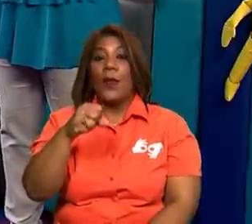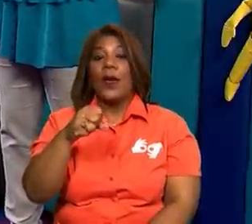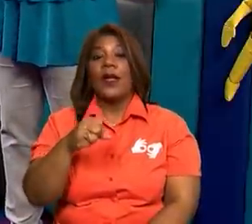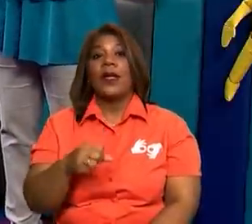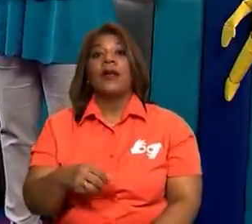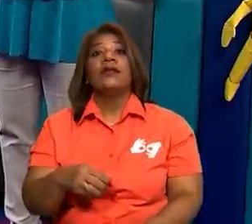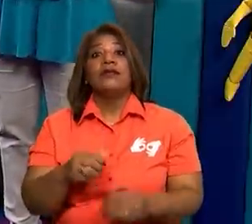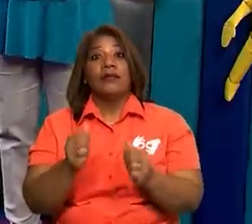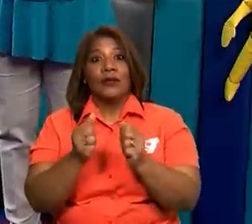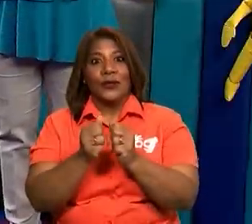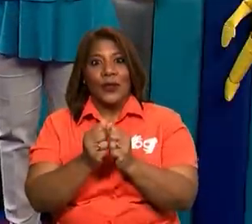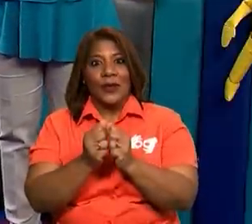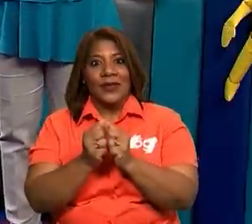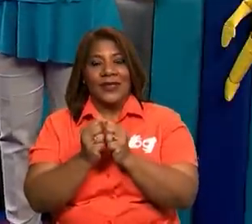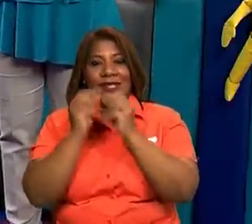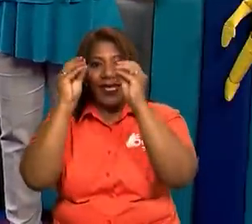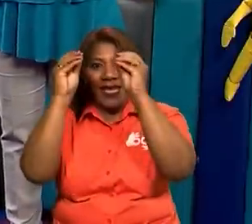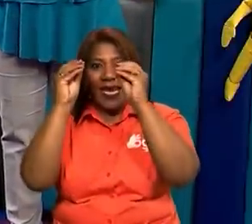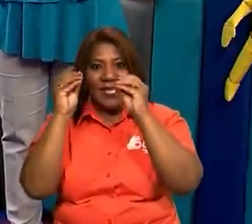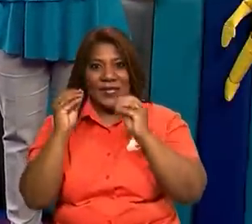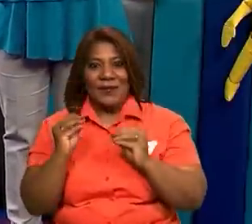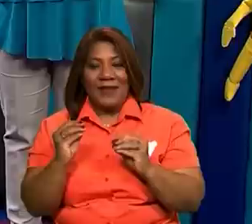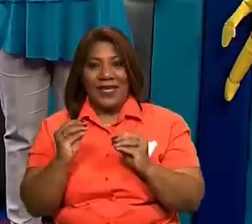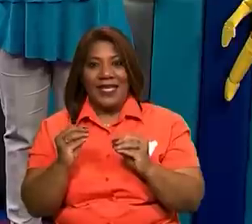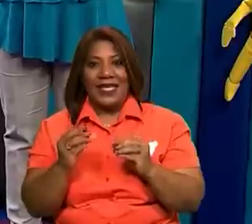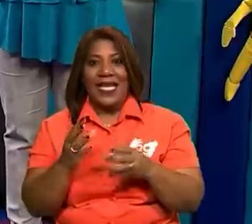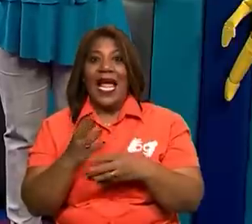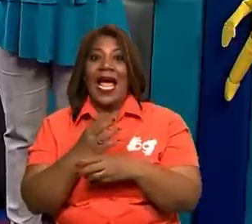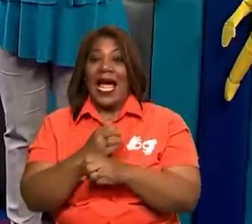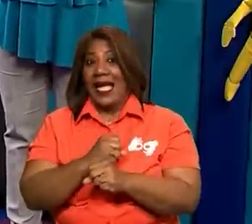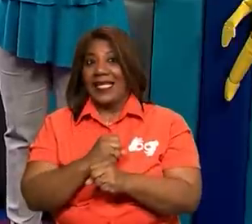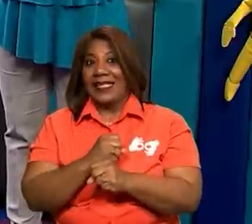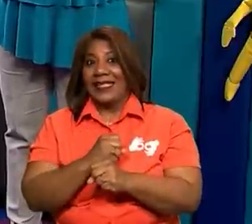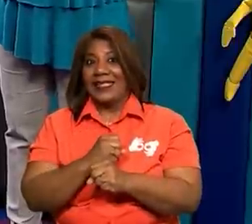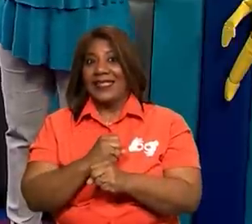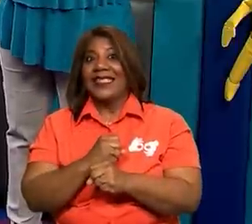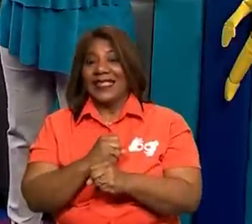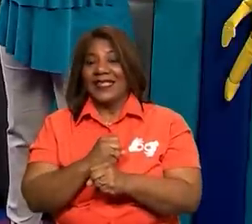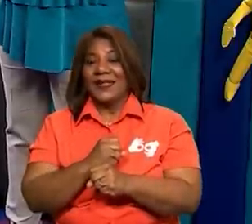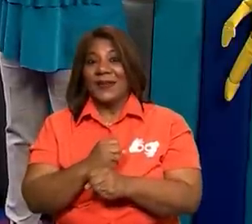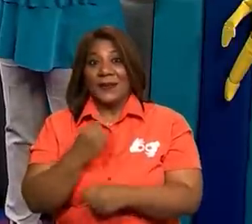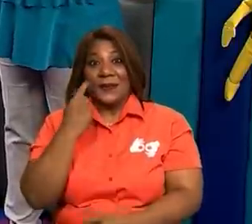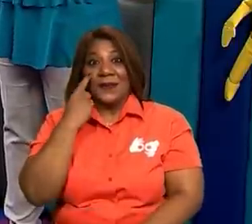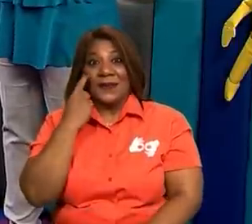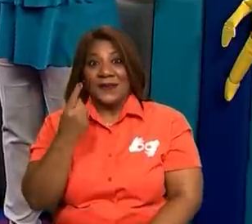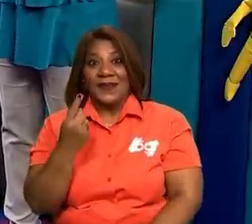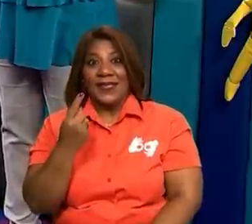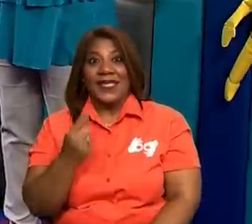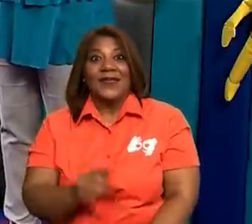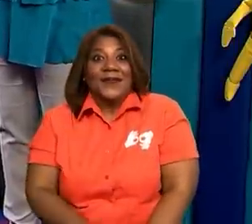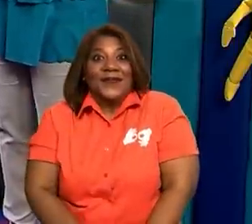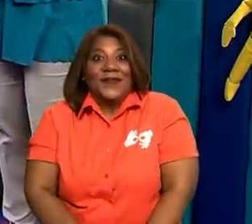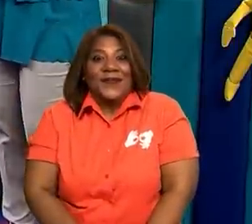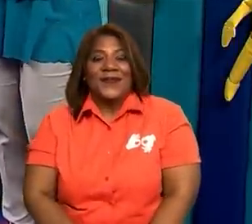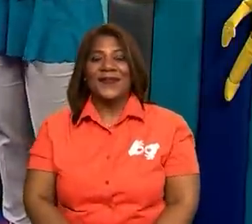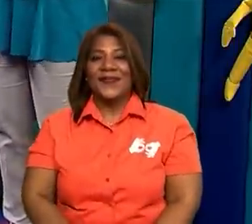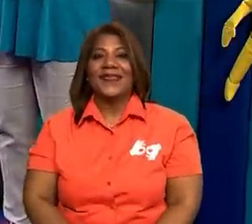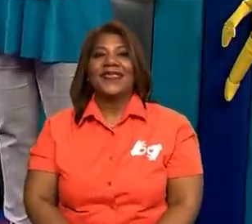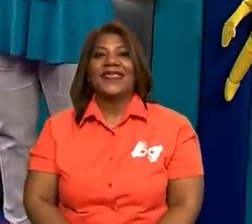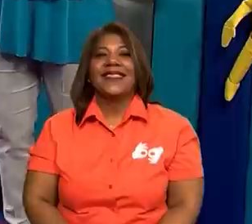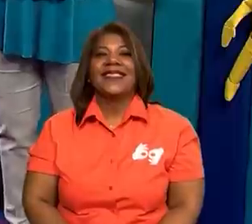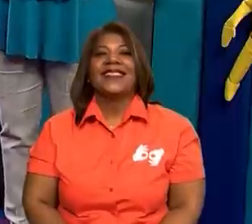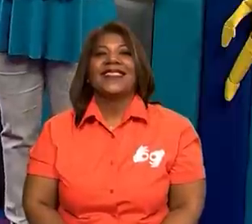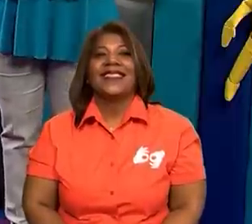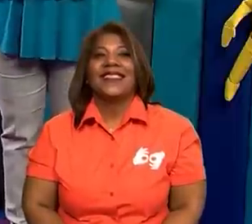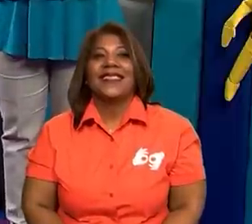acá, hacer las acciones y la intérprete Carla. Así que vamos a hacerlos todos juntos, ¿sí? Muy bien, entonces